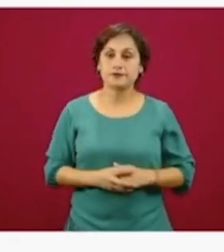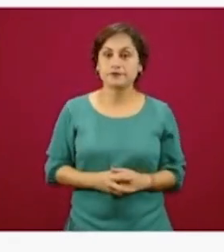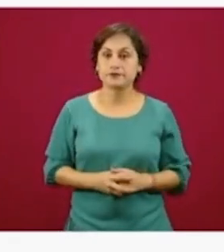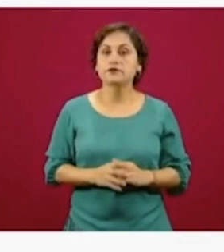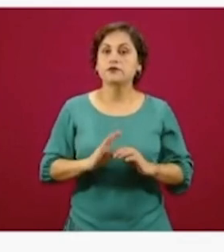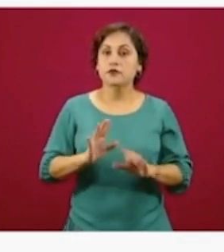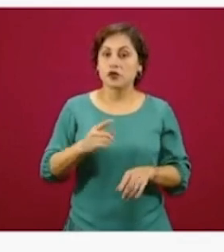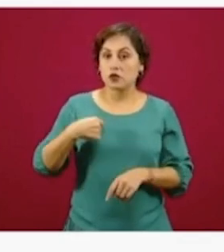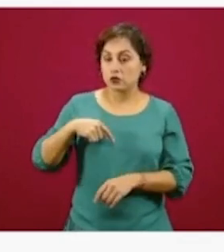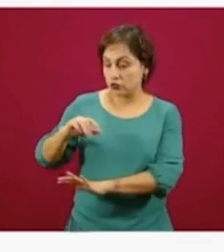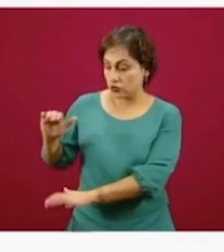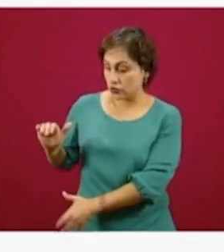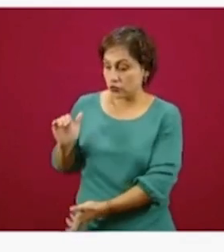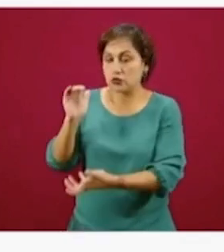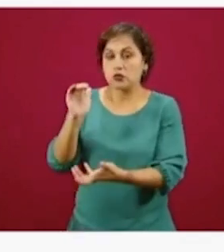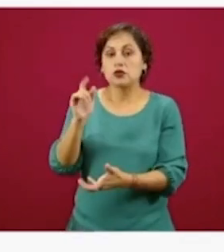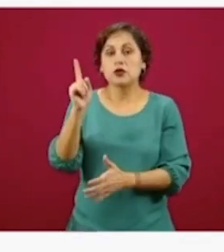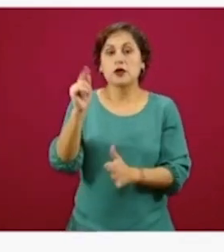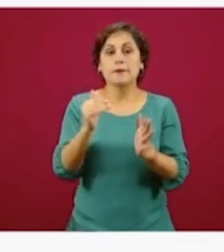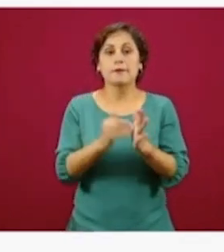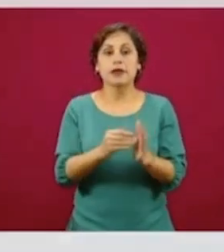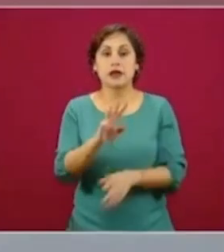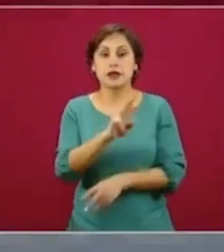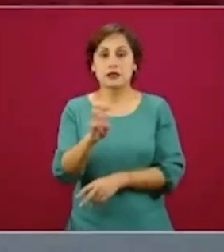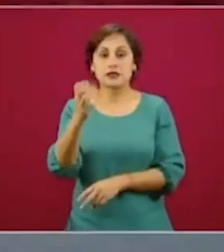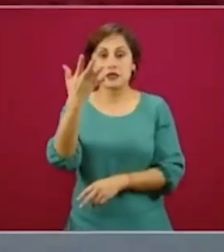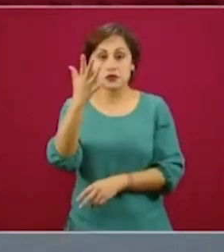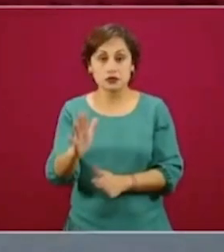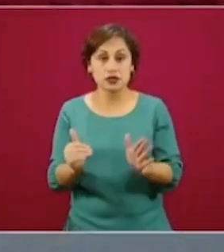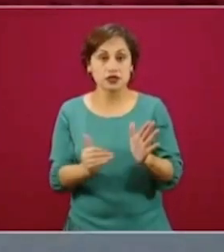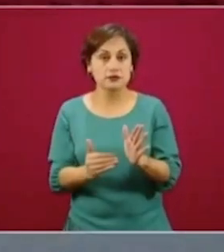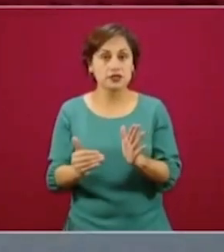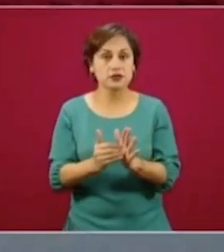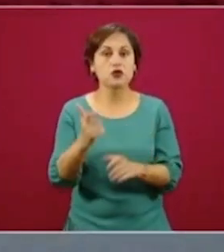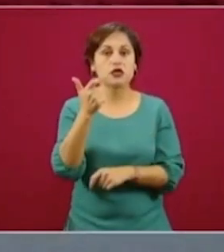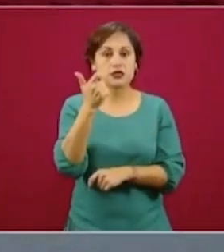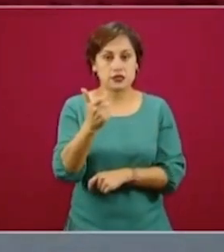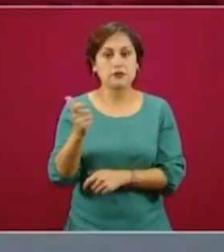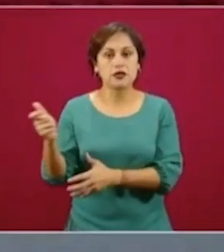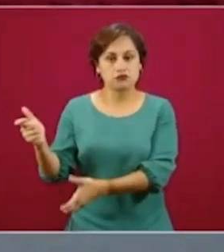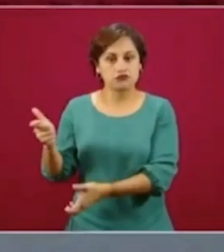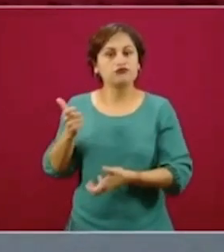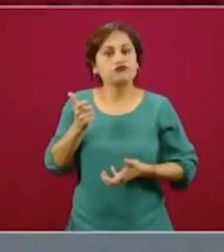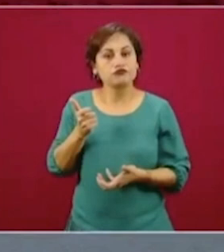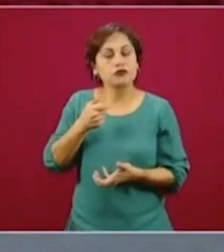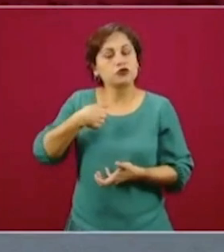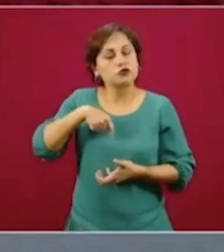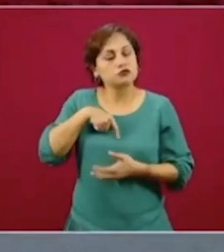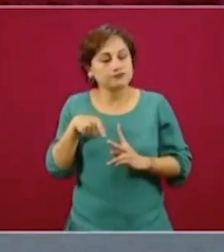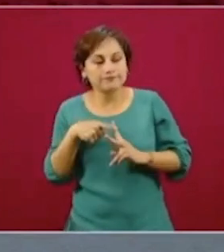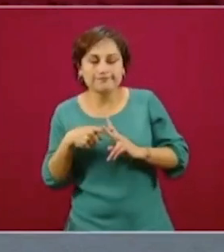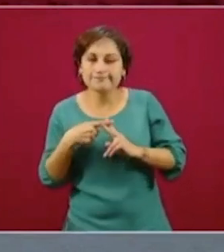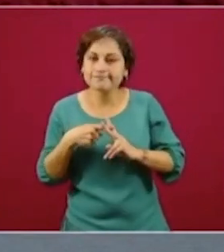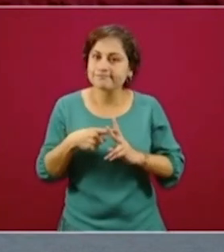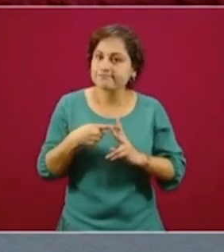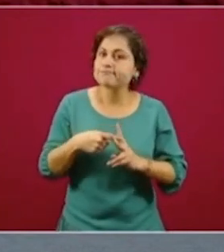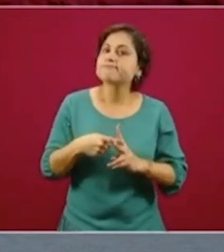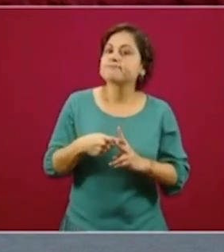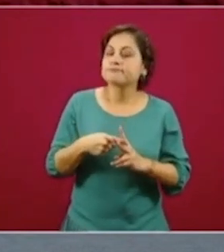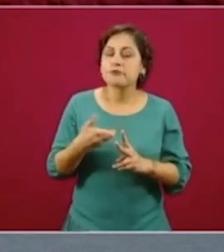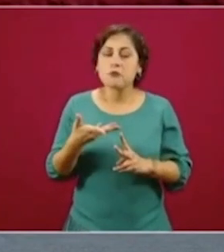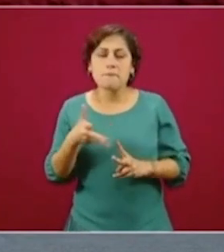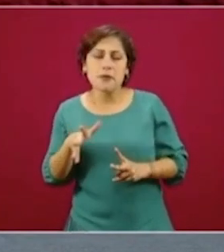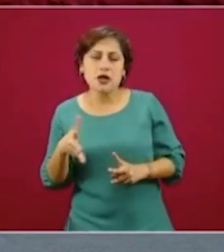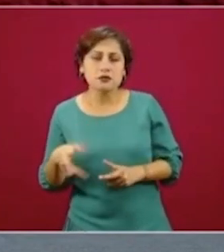presupuesto de mil 310 millones de pesos que estimamos nos va a permitir alcanzar entre